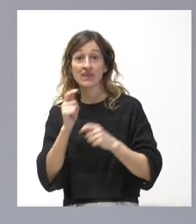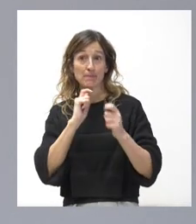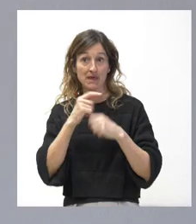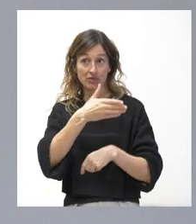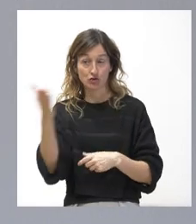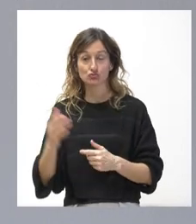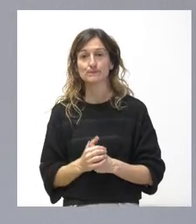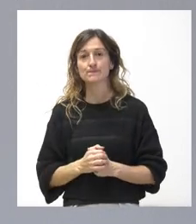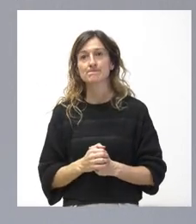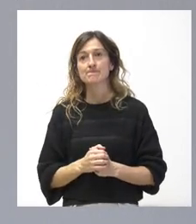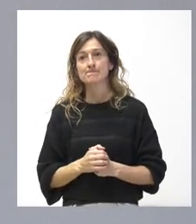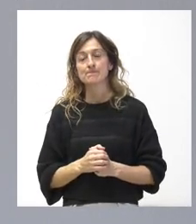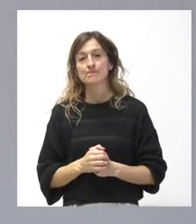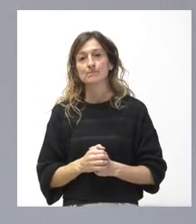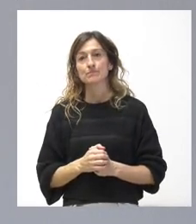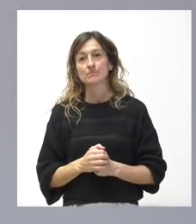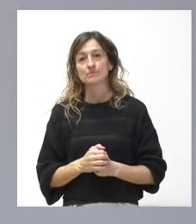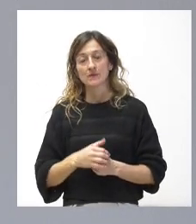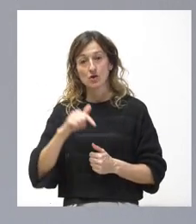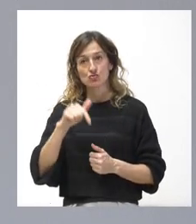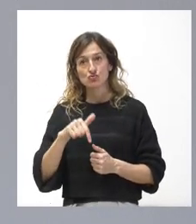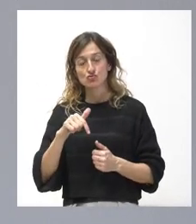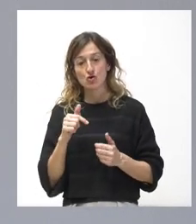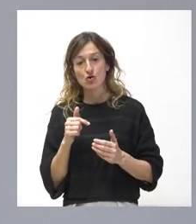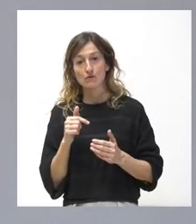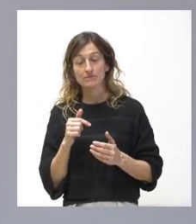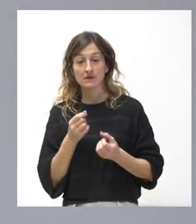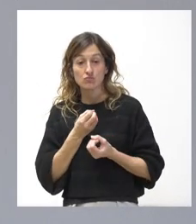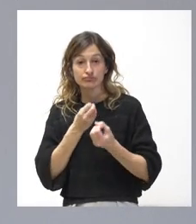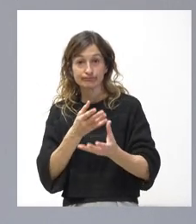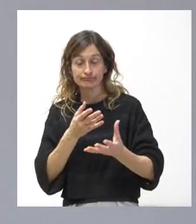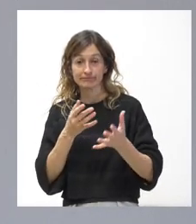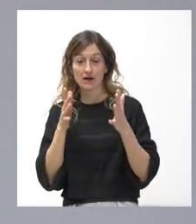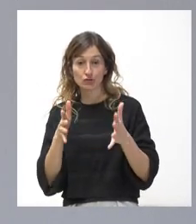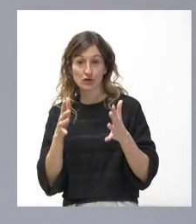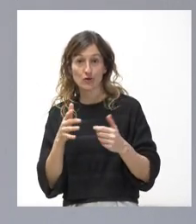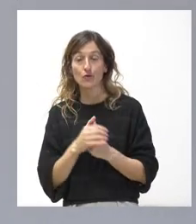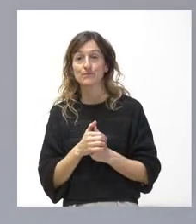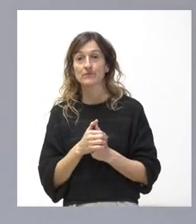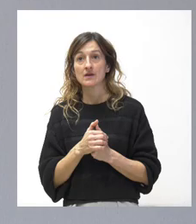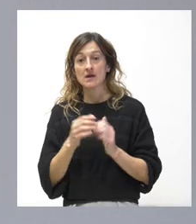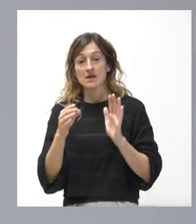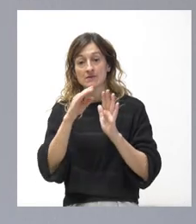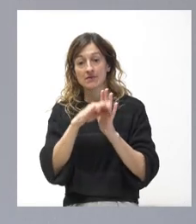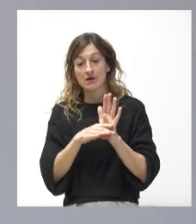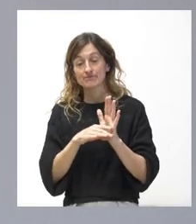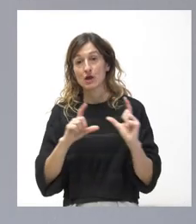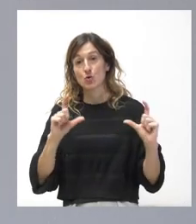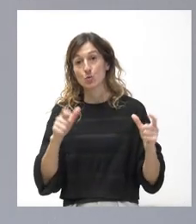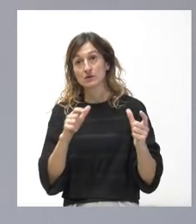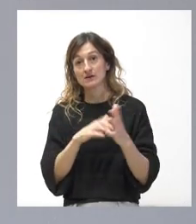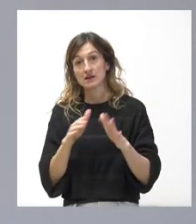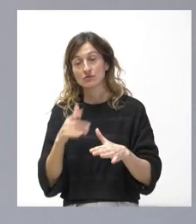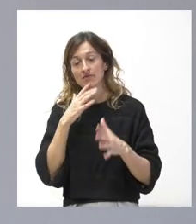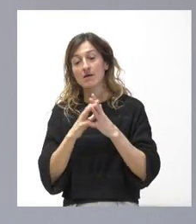lo que yo he llevado al consejo es la adopción de cuenta para su toma de conocimiento de la orden de la consejería que aprueba el